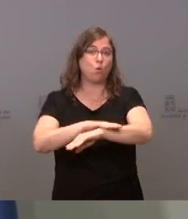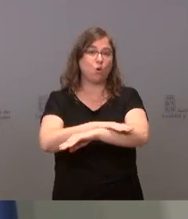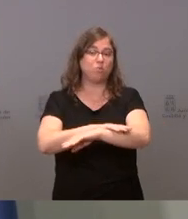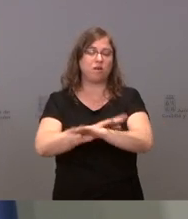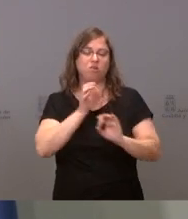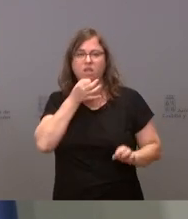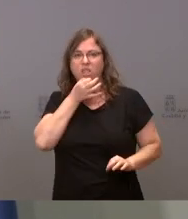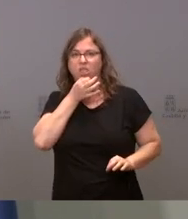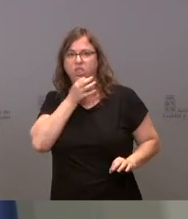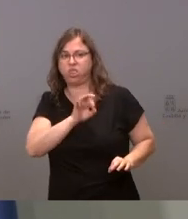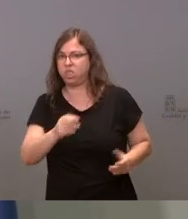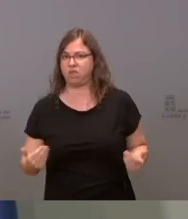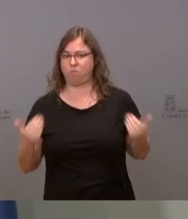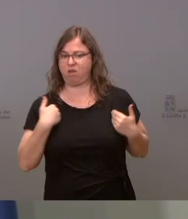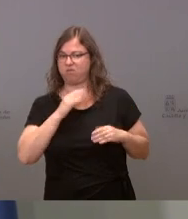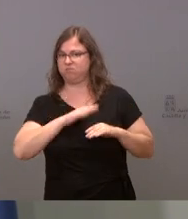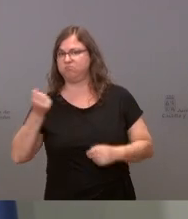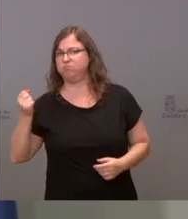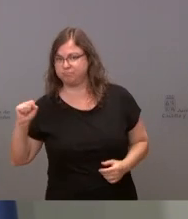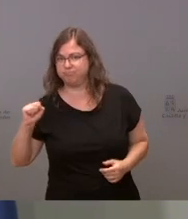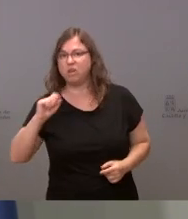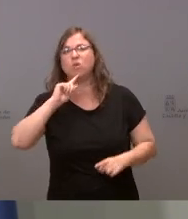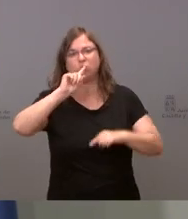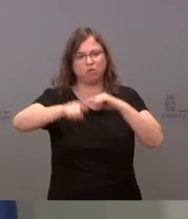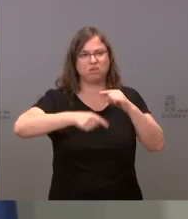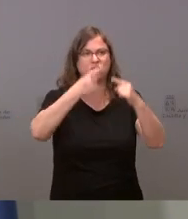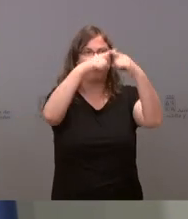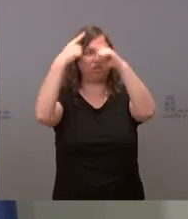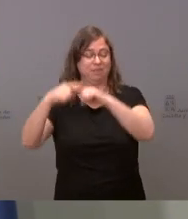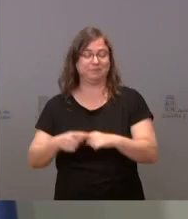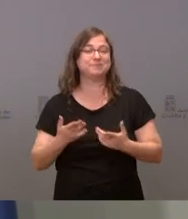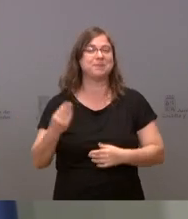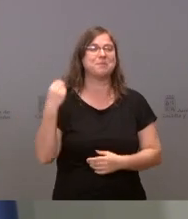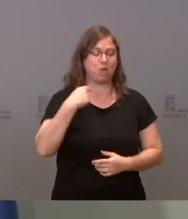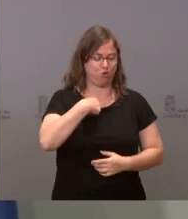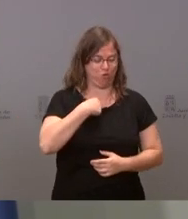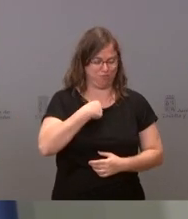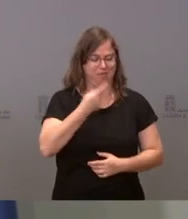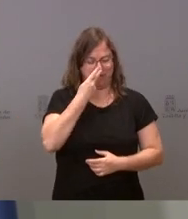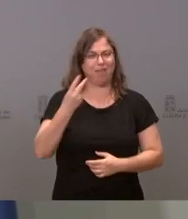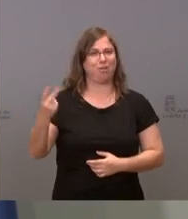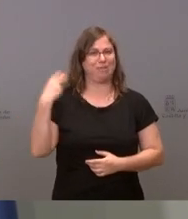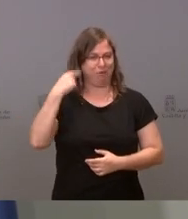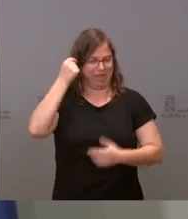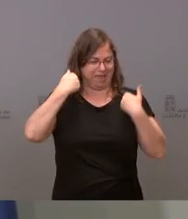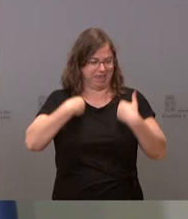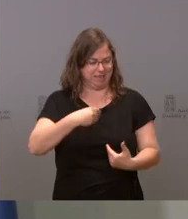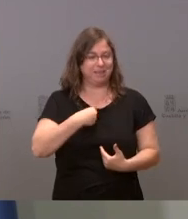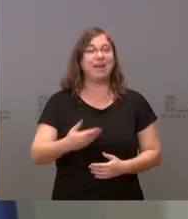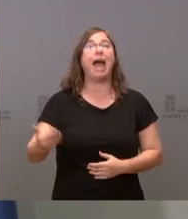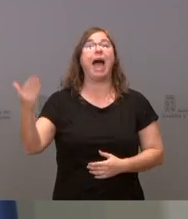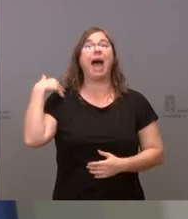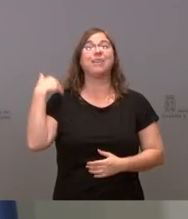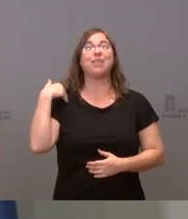de la Nación. Sobre el IGEA de hace dos años y el de ahora. El de hace dos años tenía 15 kilos